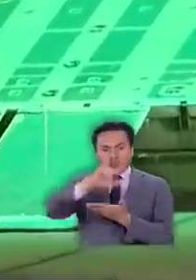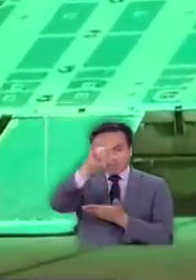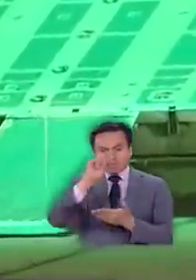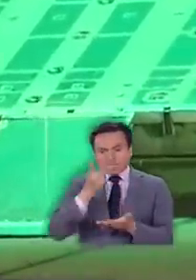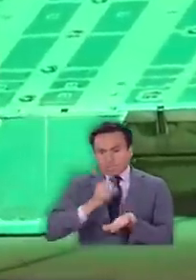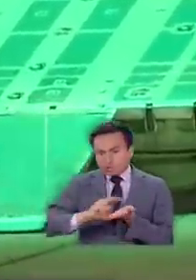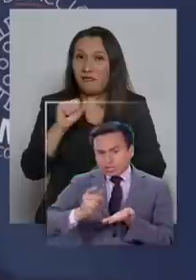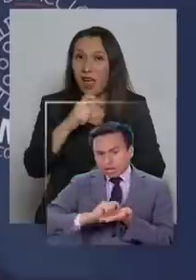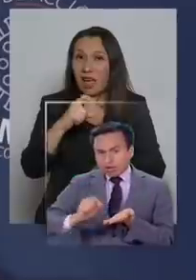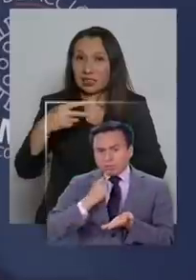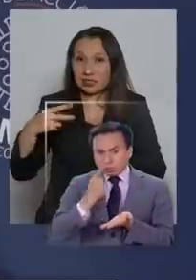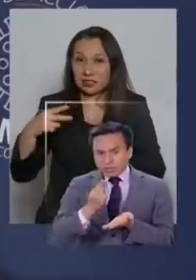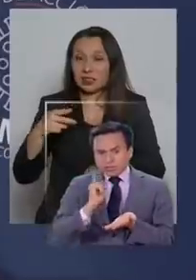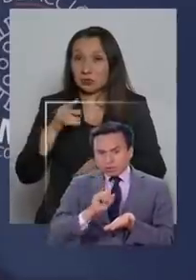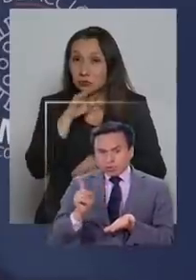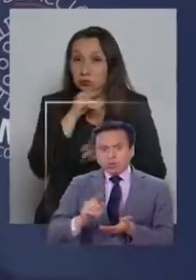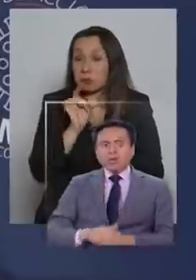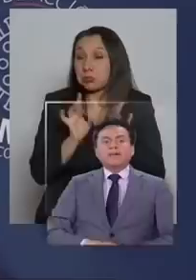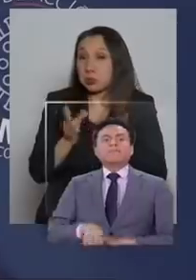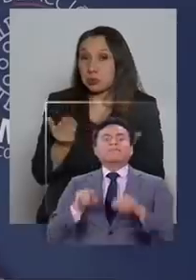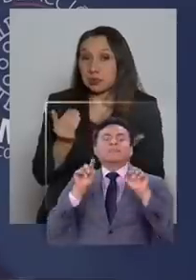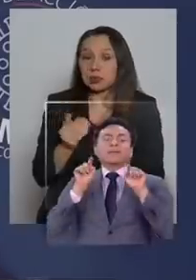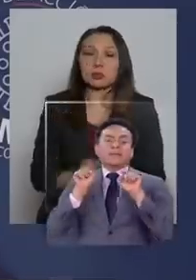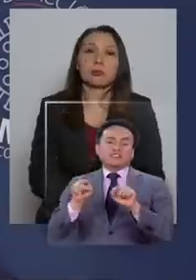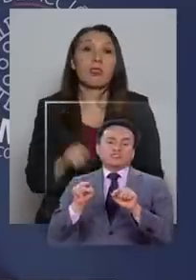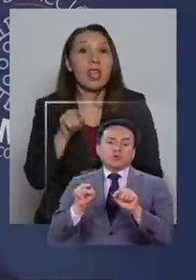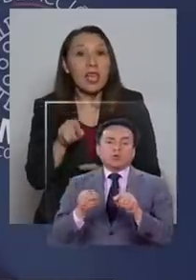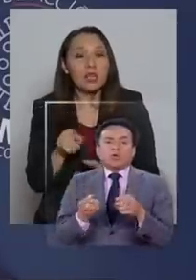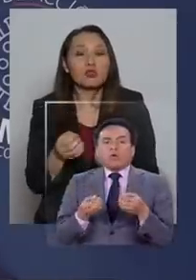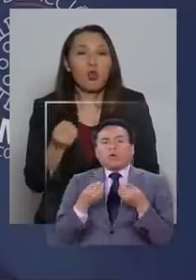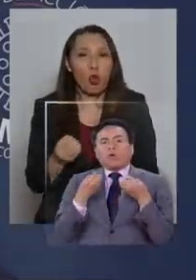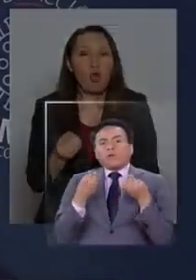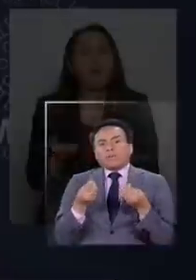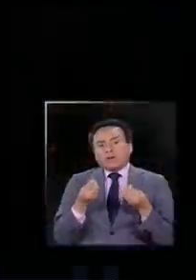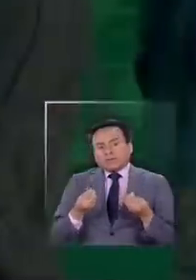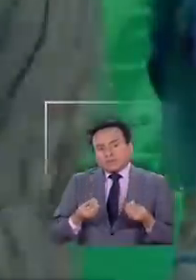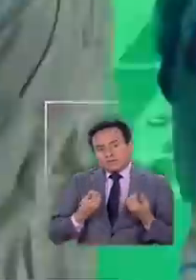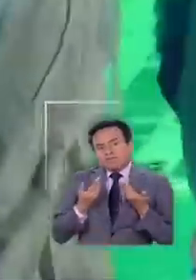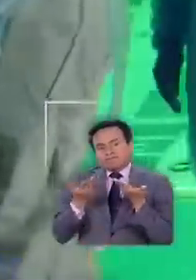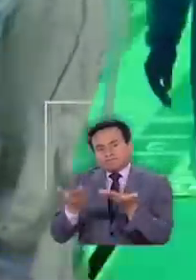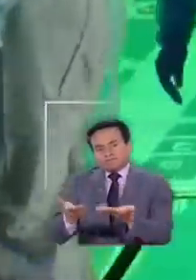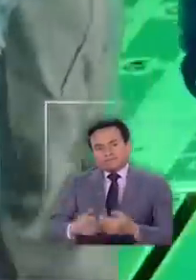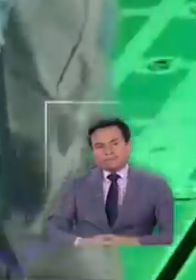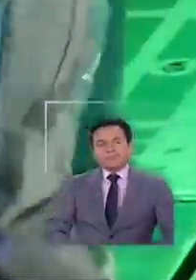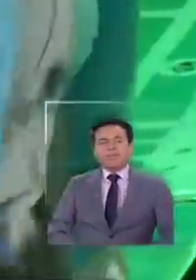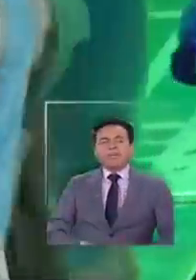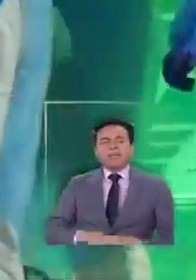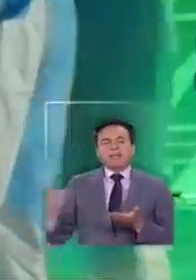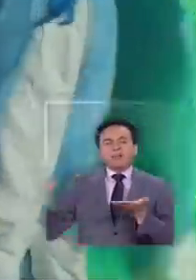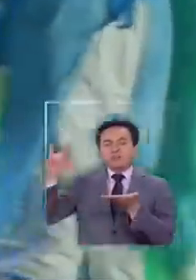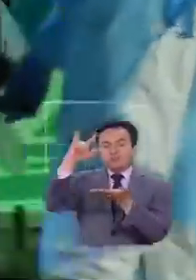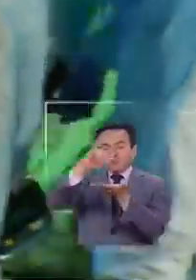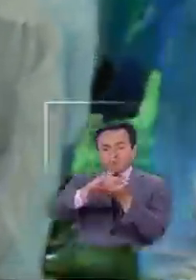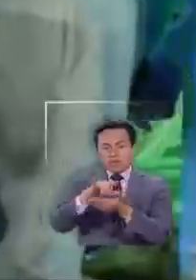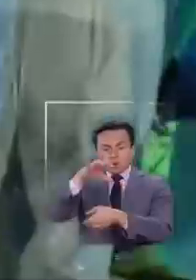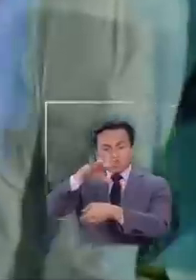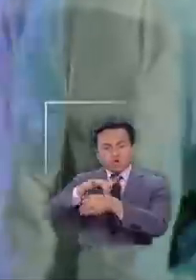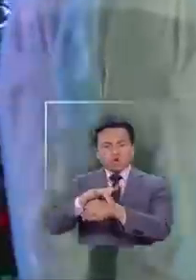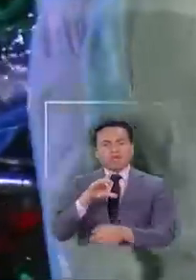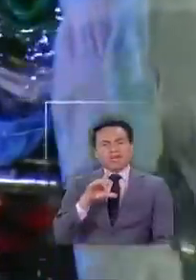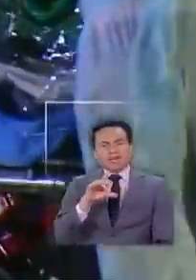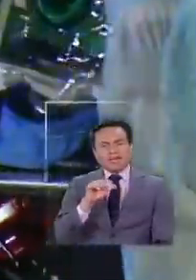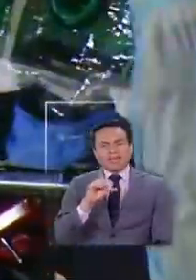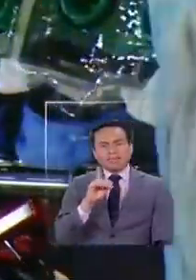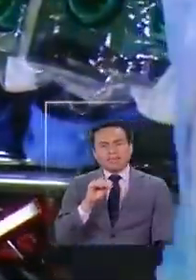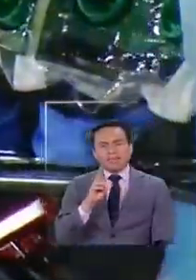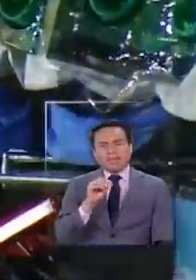subsecretario? Eso, obviamente, está a disposición. La evacuación aeromédica del doctor Calderara